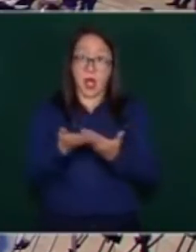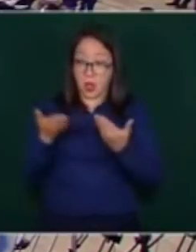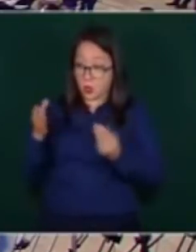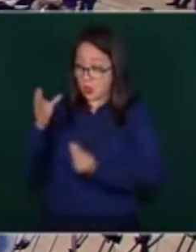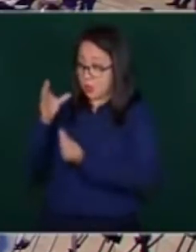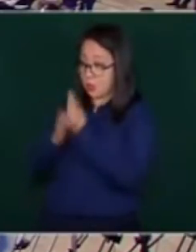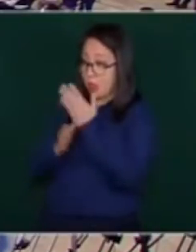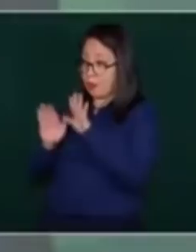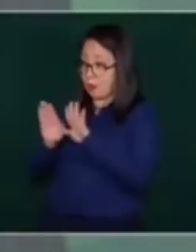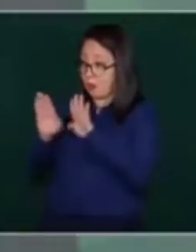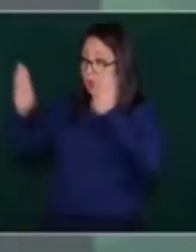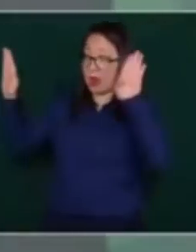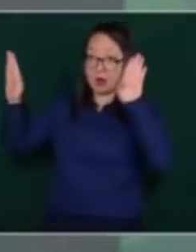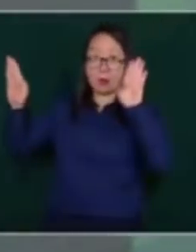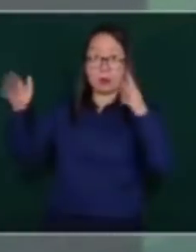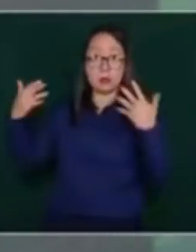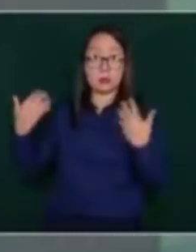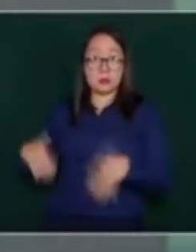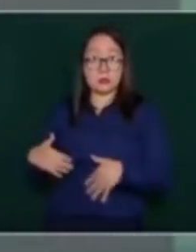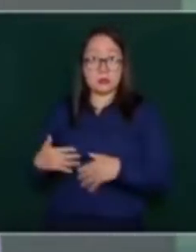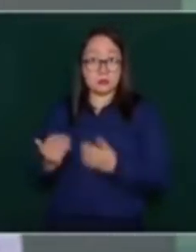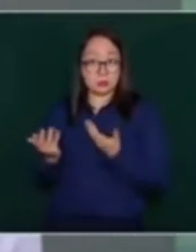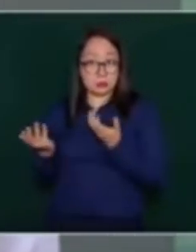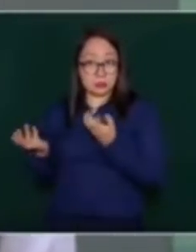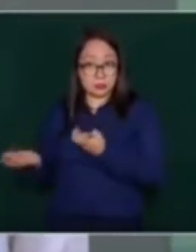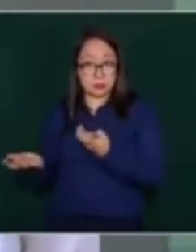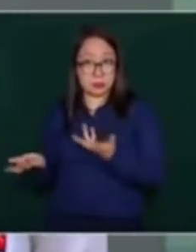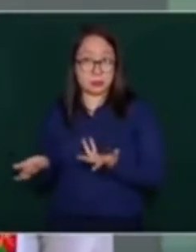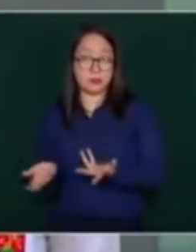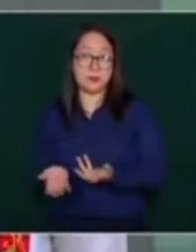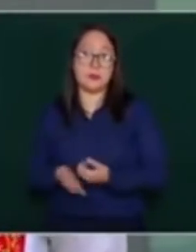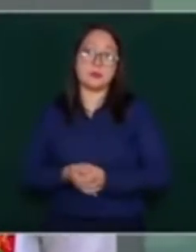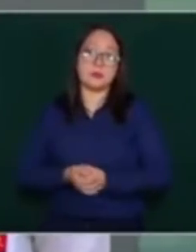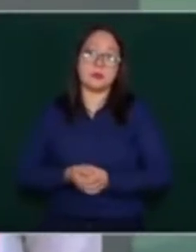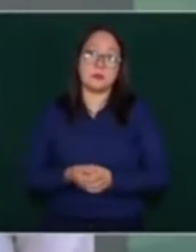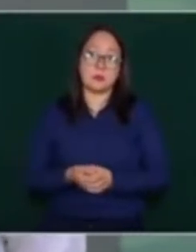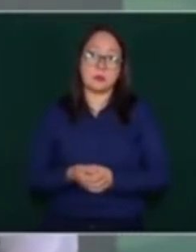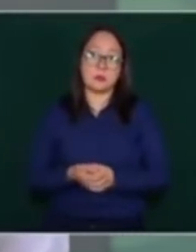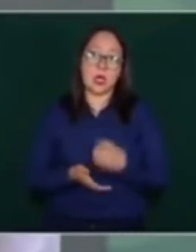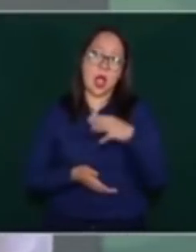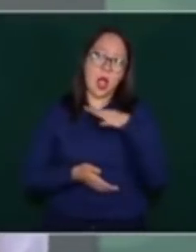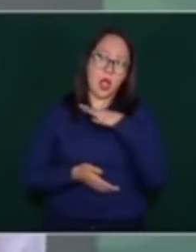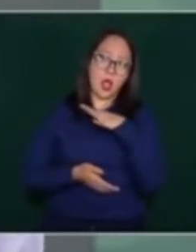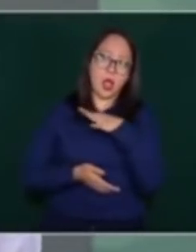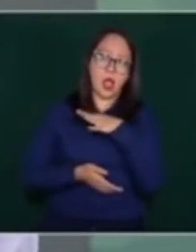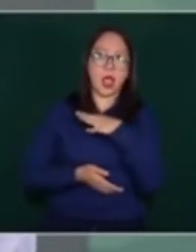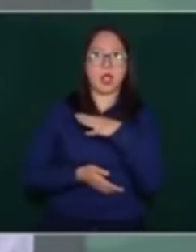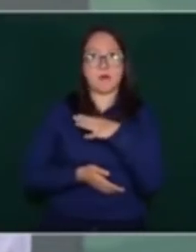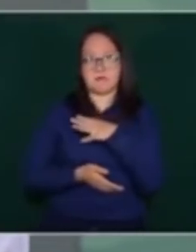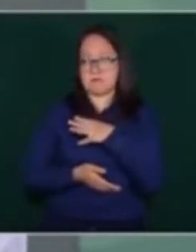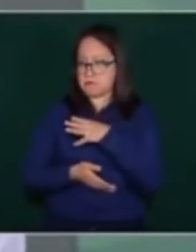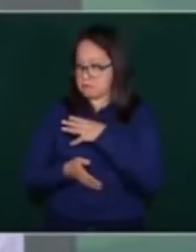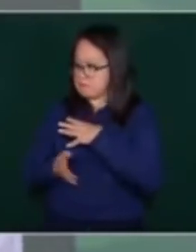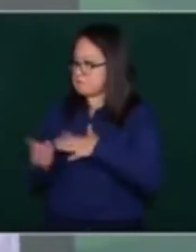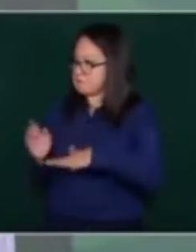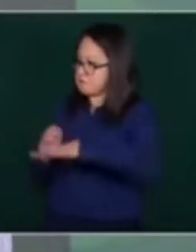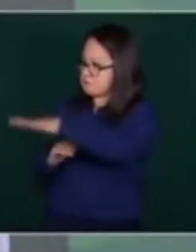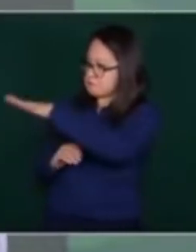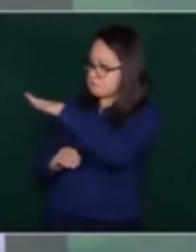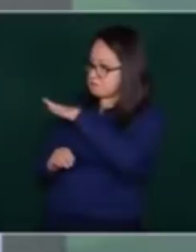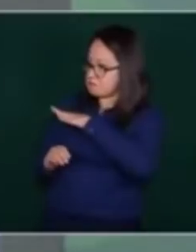tiene muy buenas instalaciones,